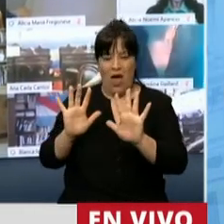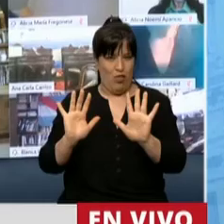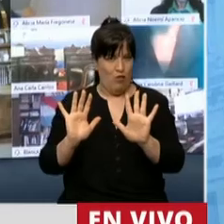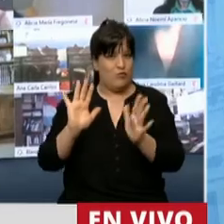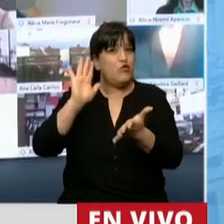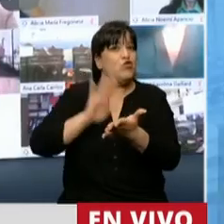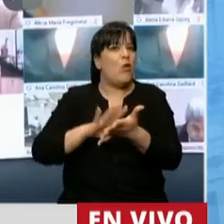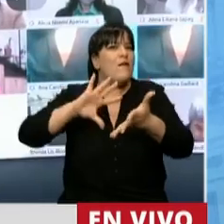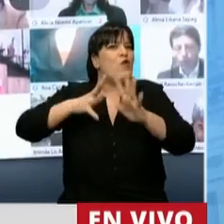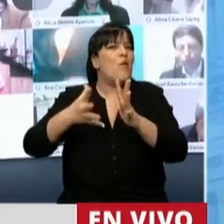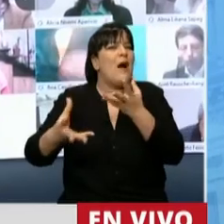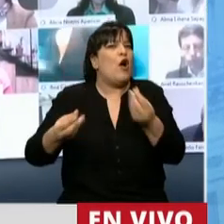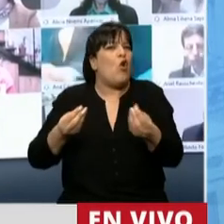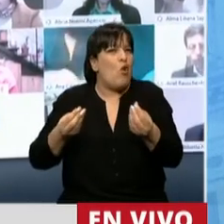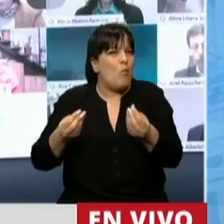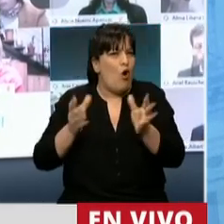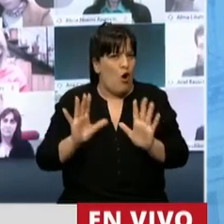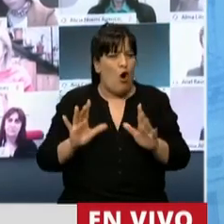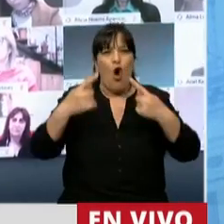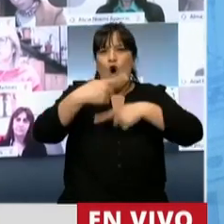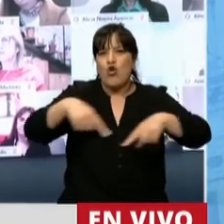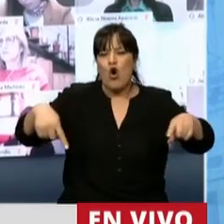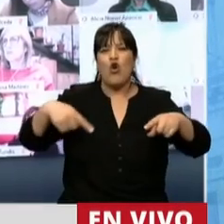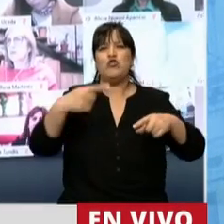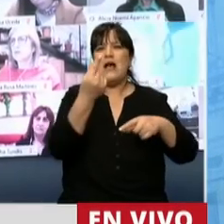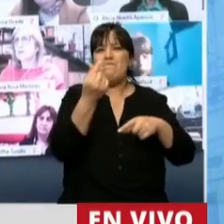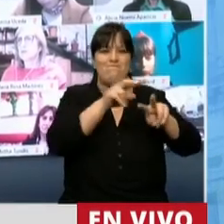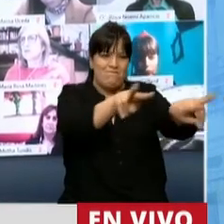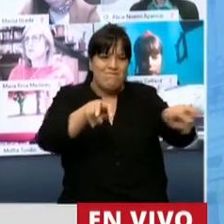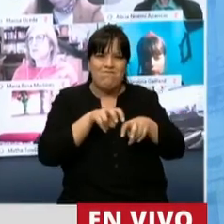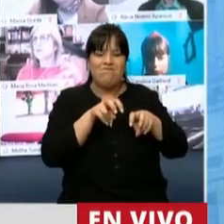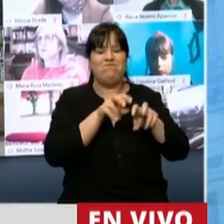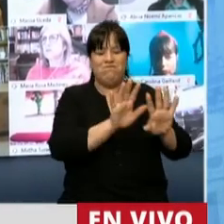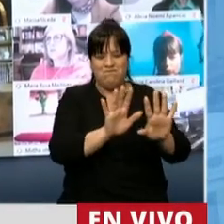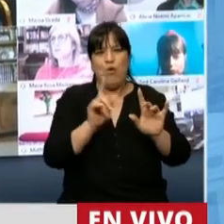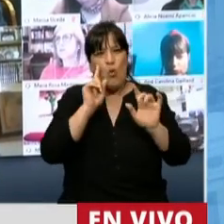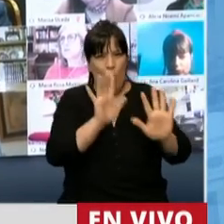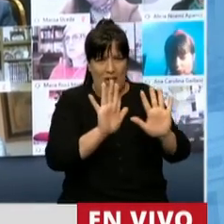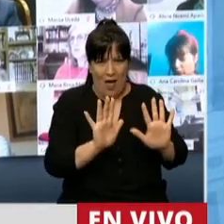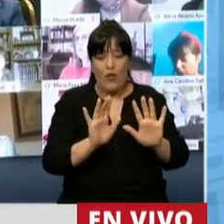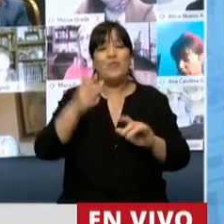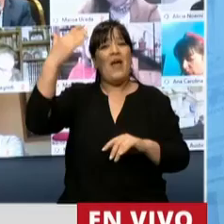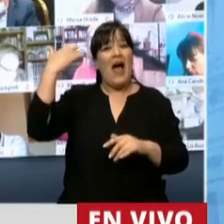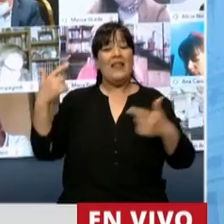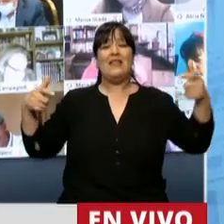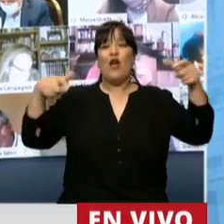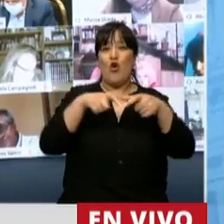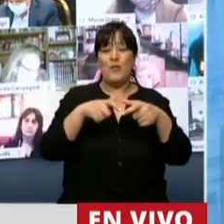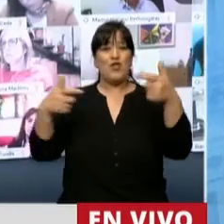de la utilización de los recursos fiscales. En el debate que tuvimos en el plenario de comisiones